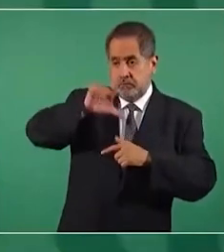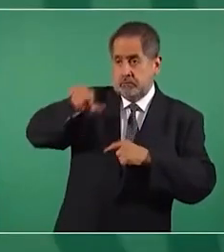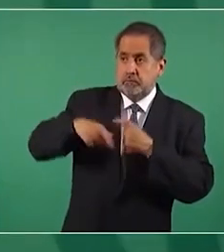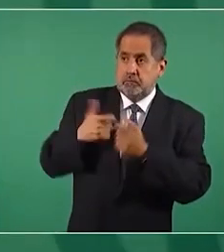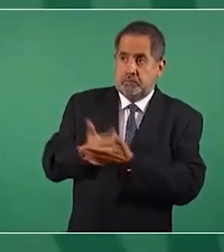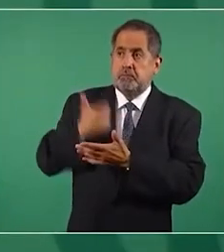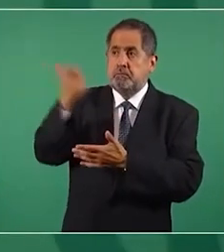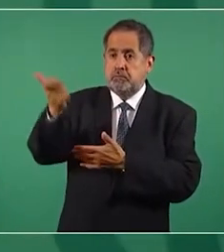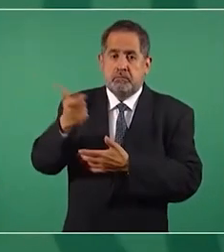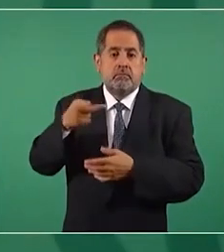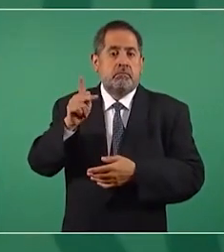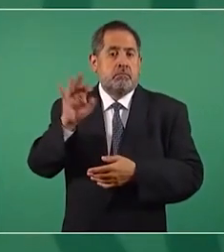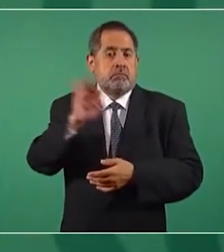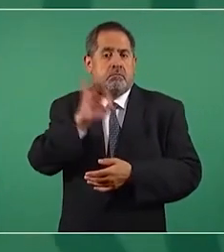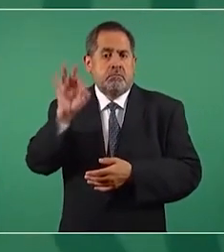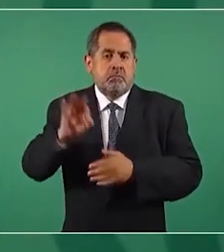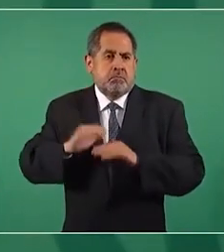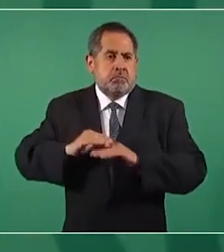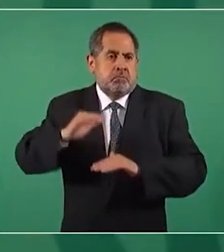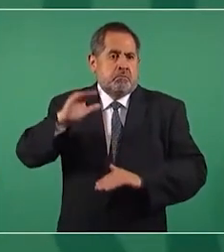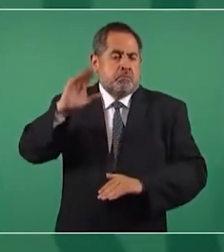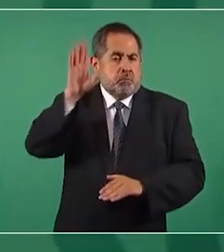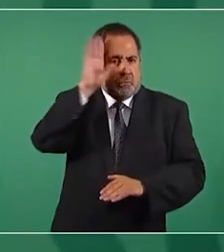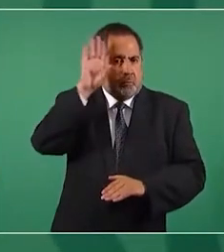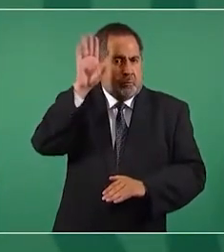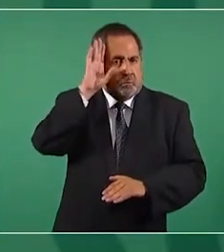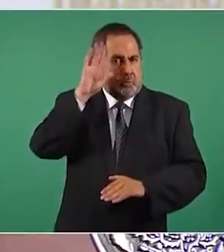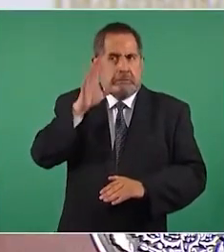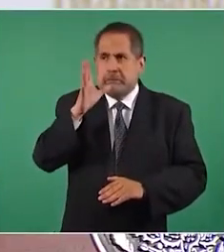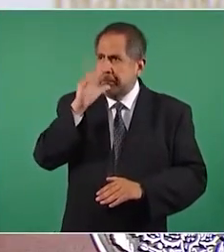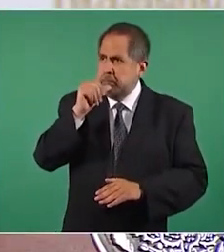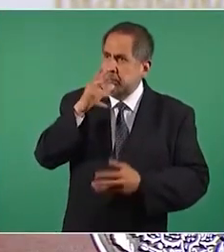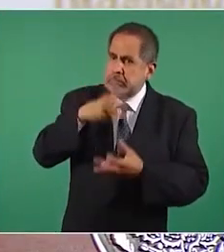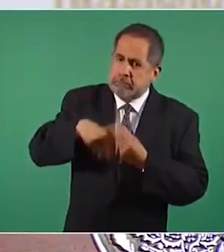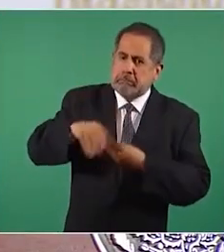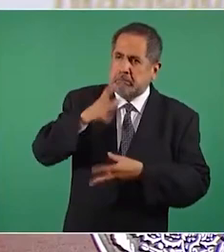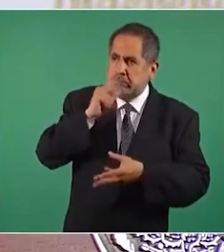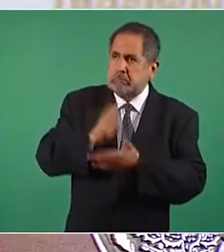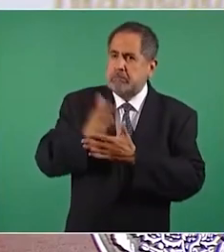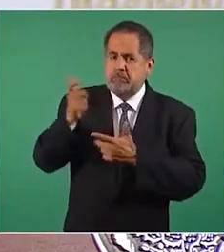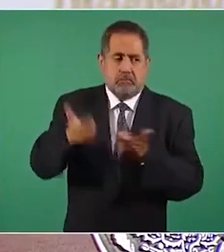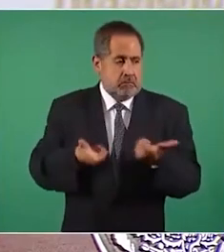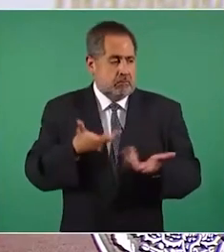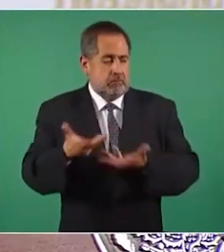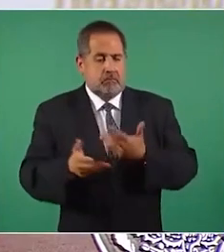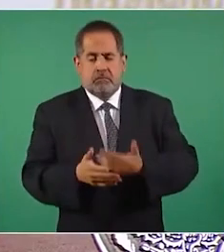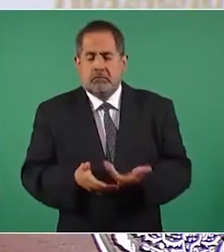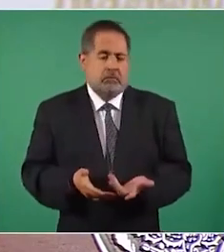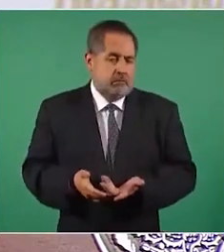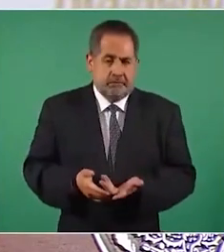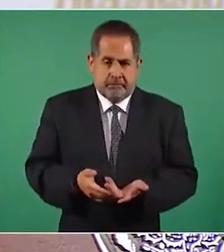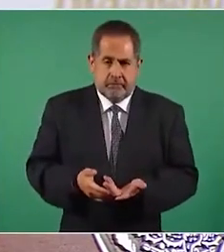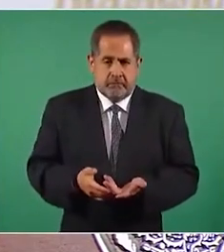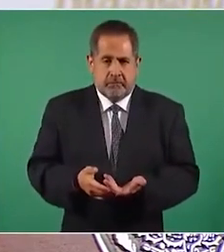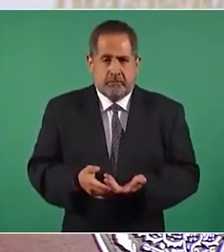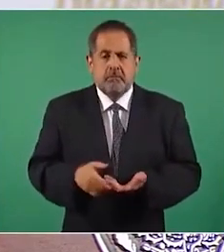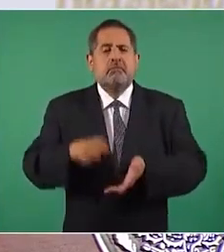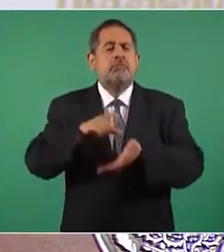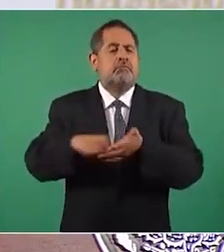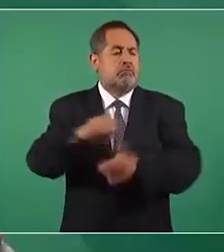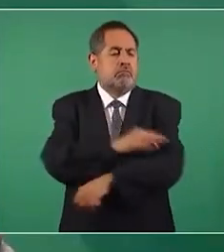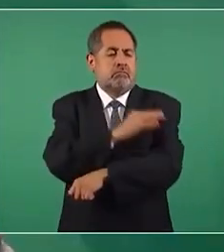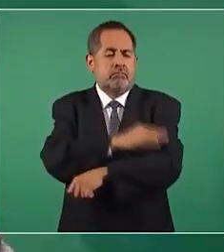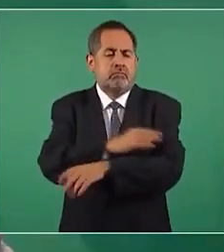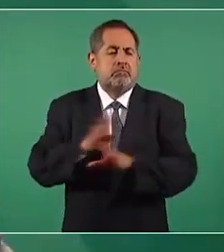sin tener liquidez. ¿Cómo? vamos a comprar las vacunas.